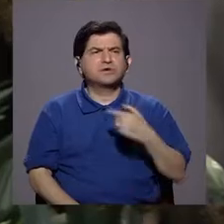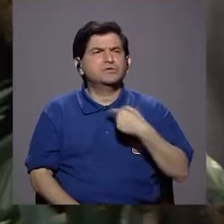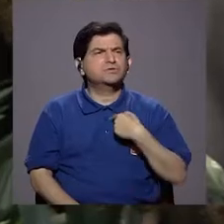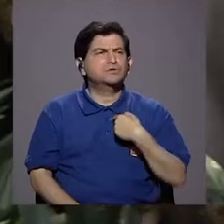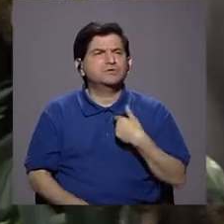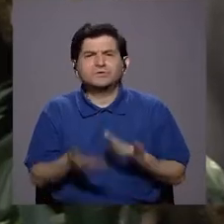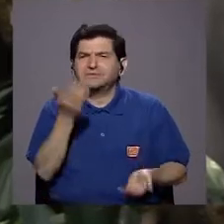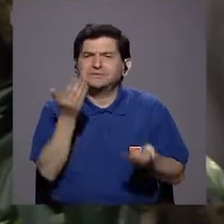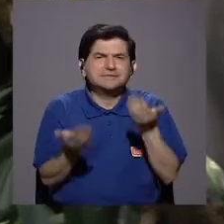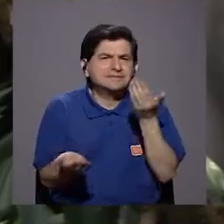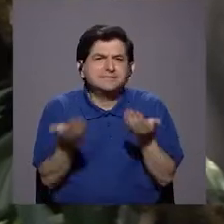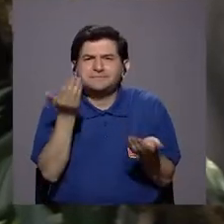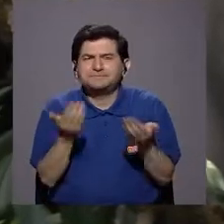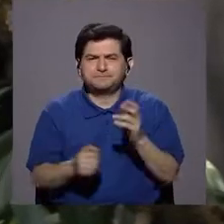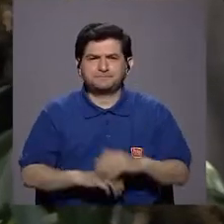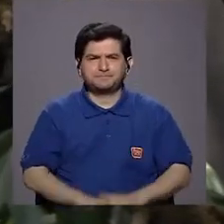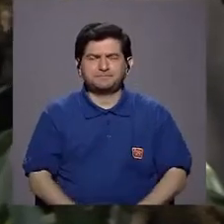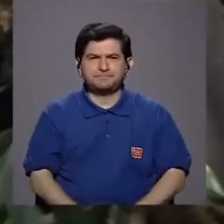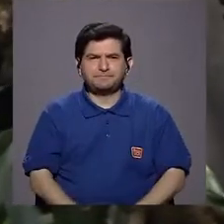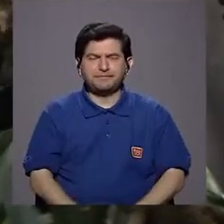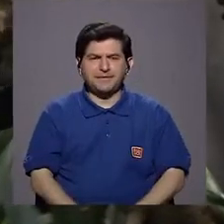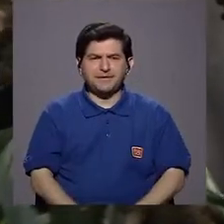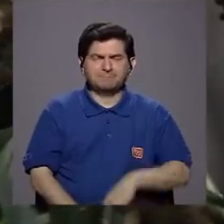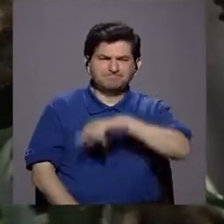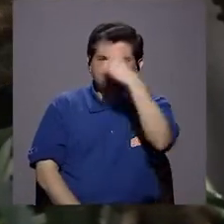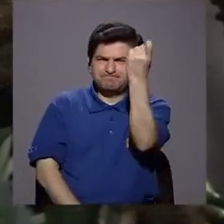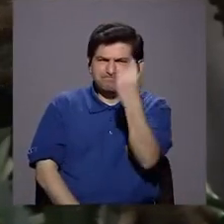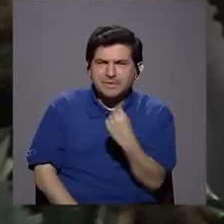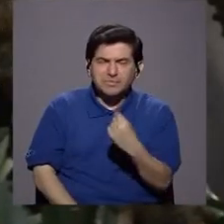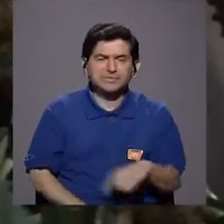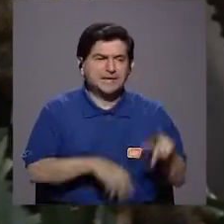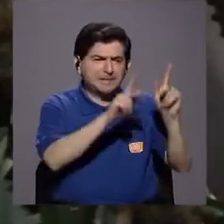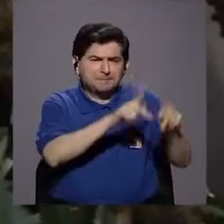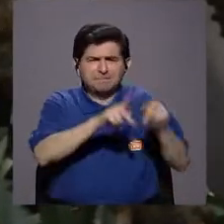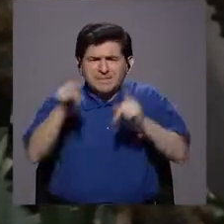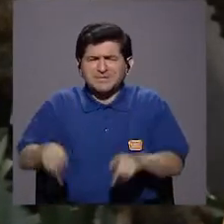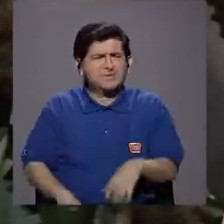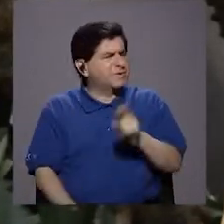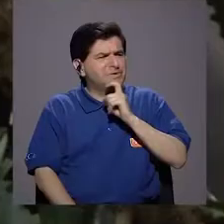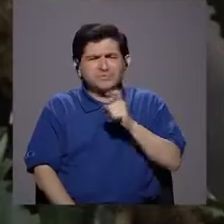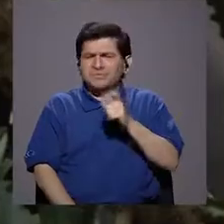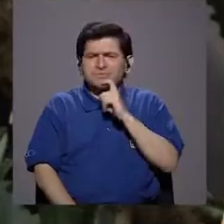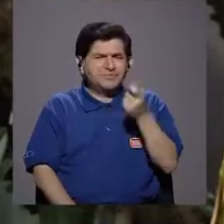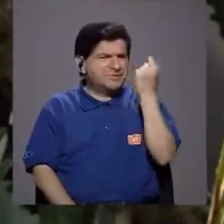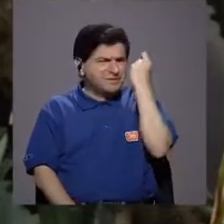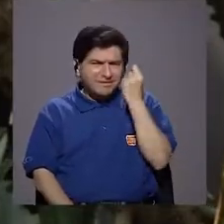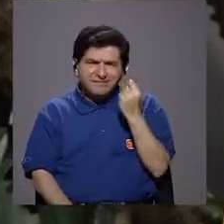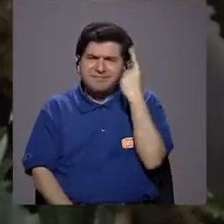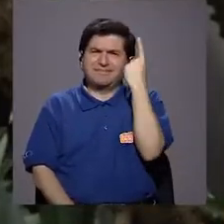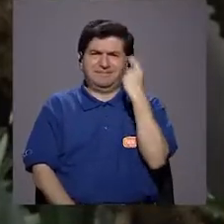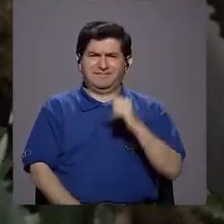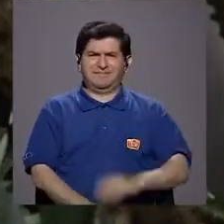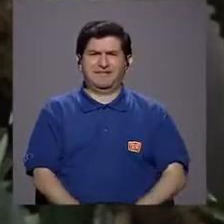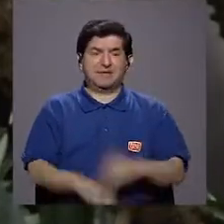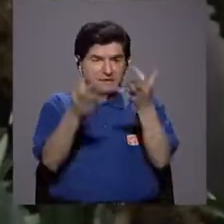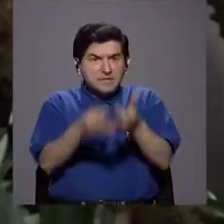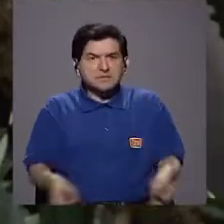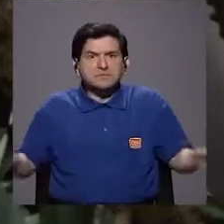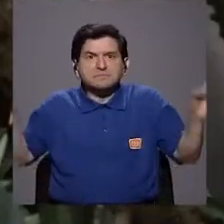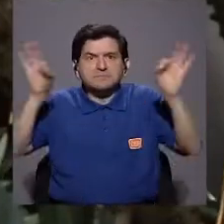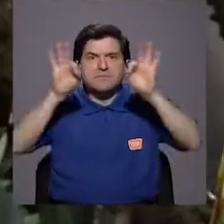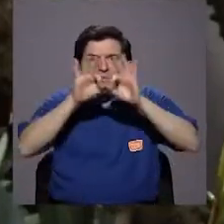yo lo que sí, digamos, me cuestiono es por qué a la gente le cuesta tanto entender la